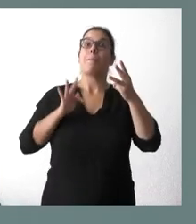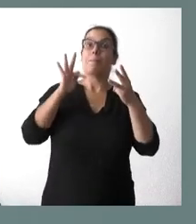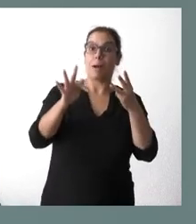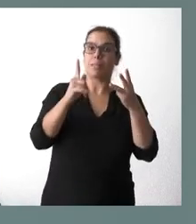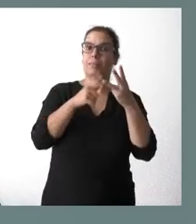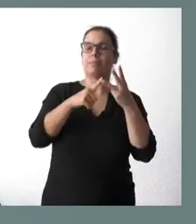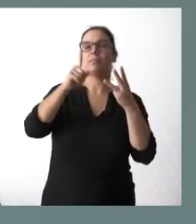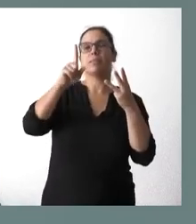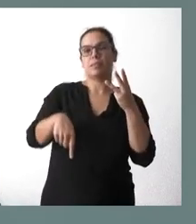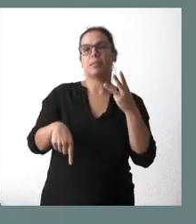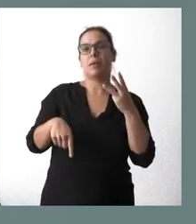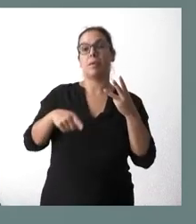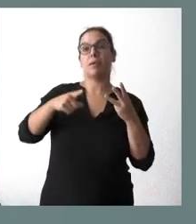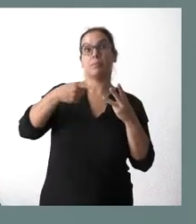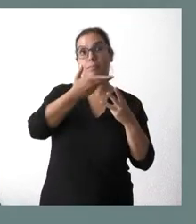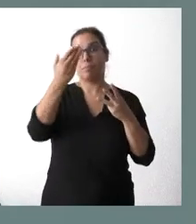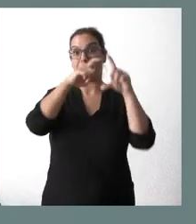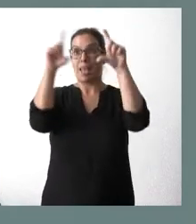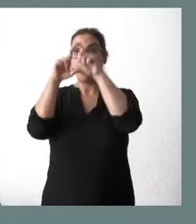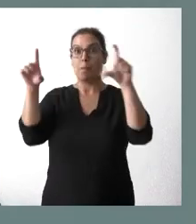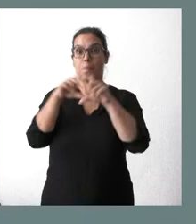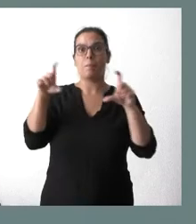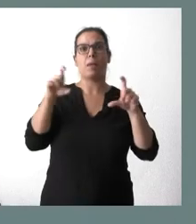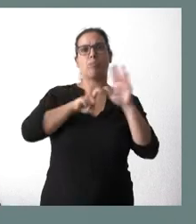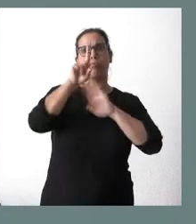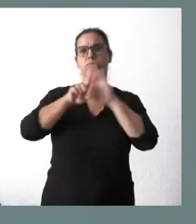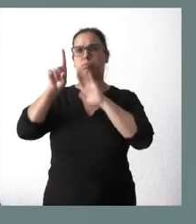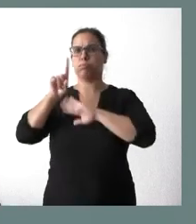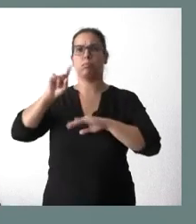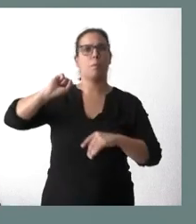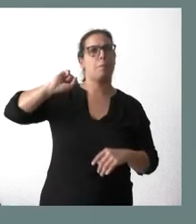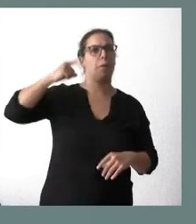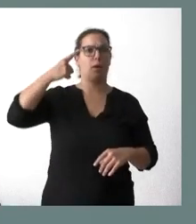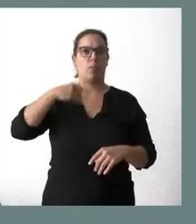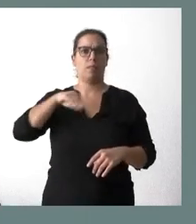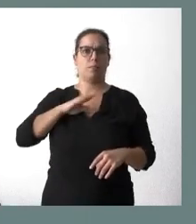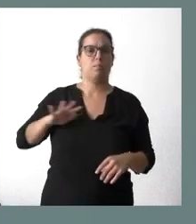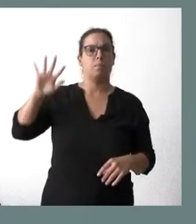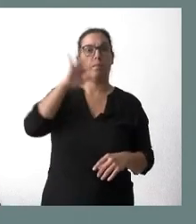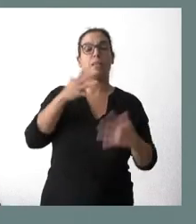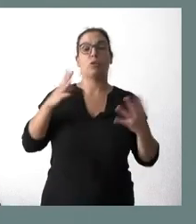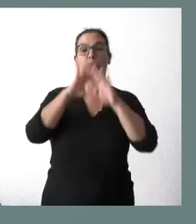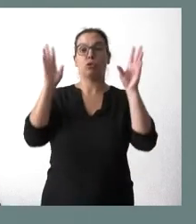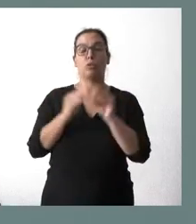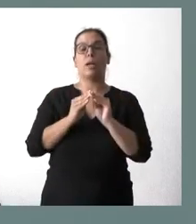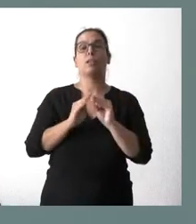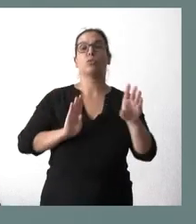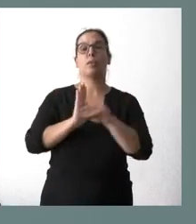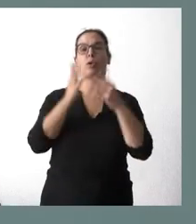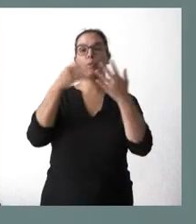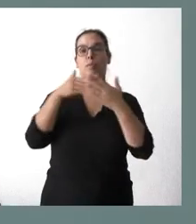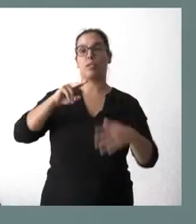nuestras empresas ocupan los primeros lugares dentro de España. Lo que traemos hoy es un conjunto de subvenciones por un importe de nueve millones de euros